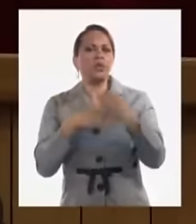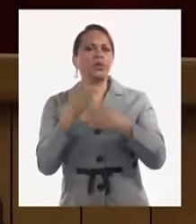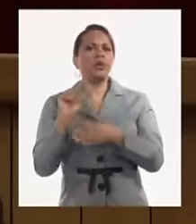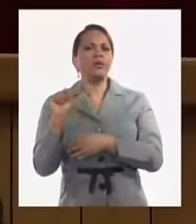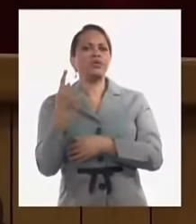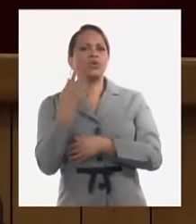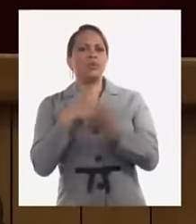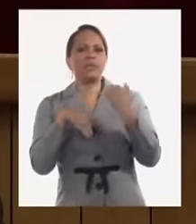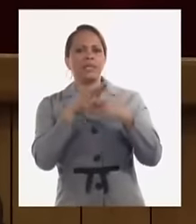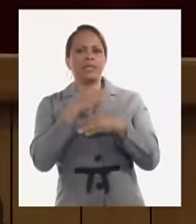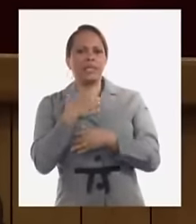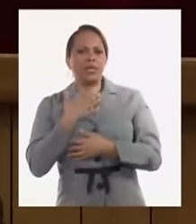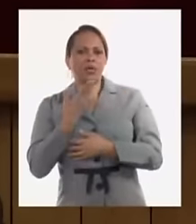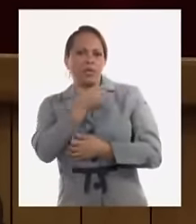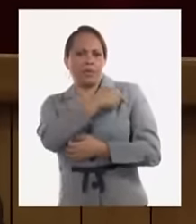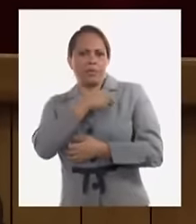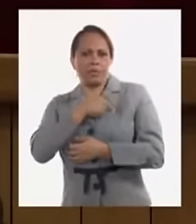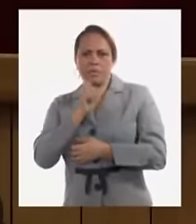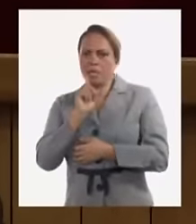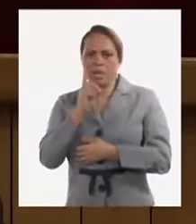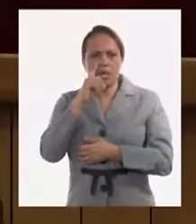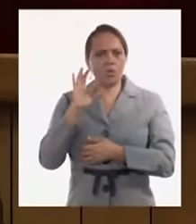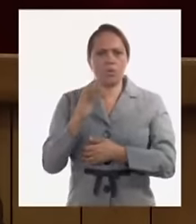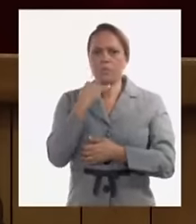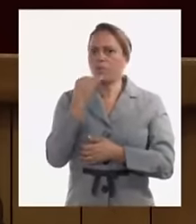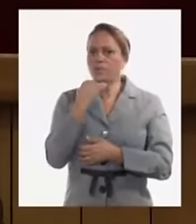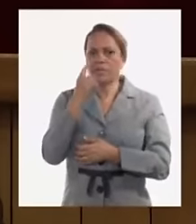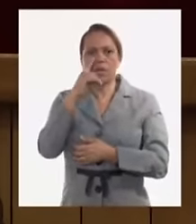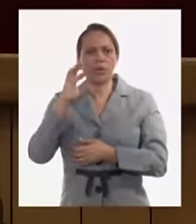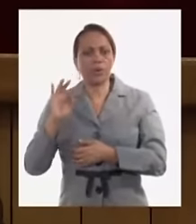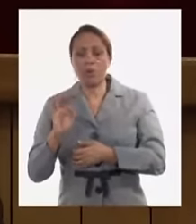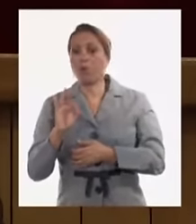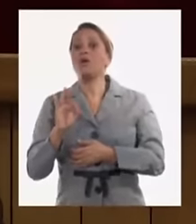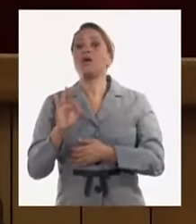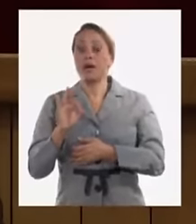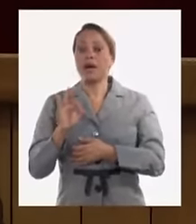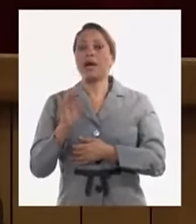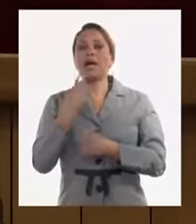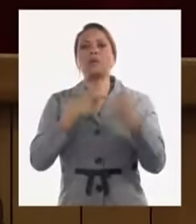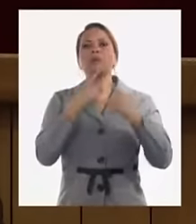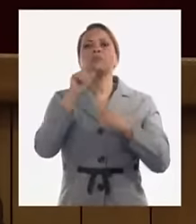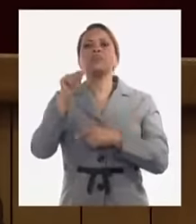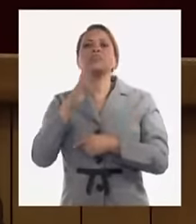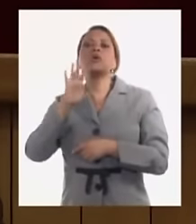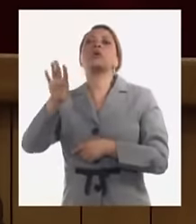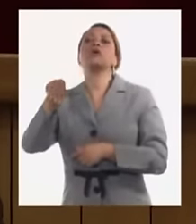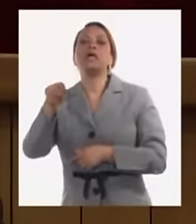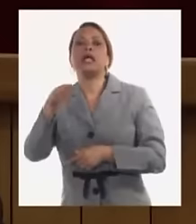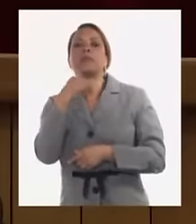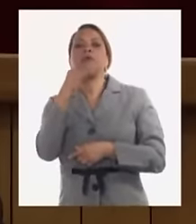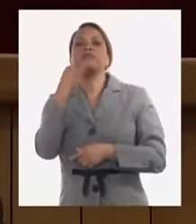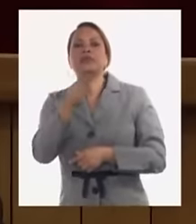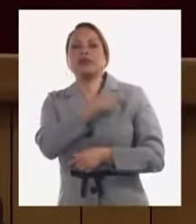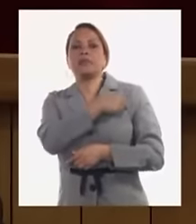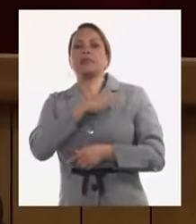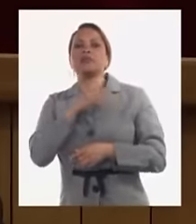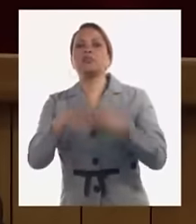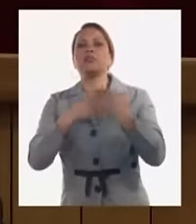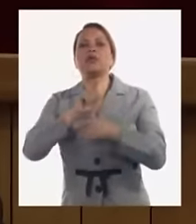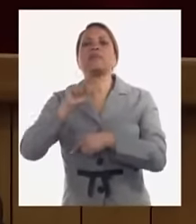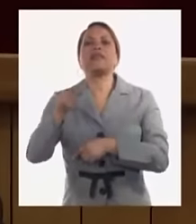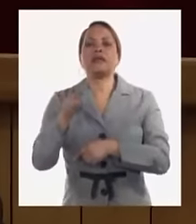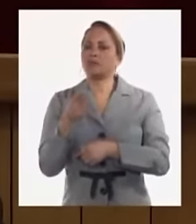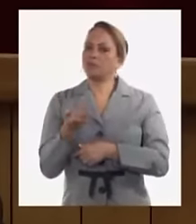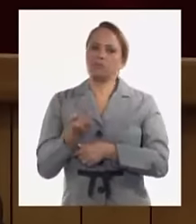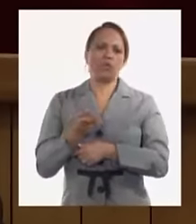del Ministerio del Interior no es un problema de la Policía casi siempre todo el mundo dice la Policía el Minin esto es un problema de todos